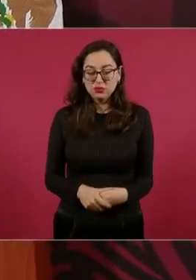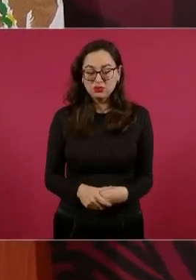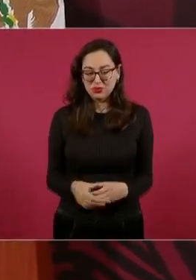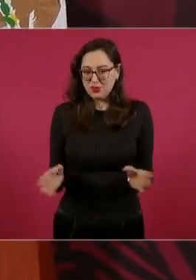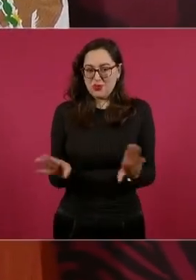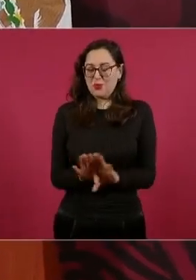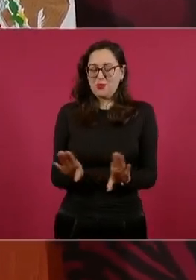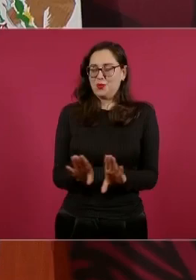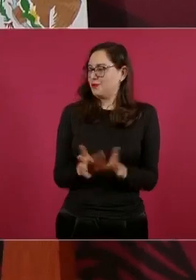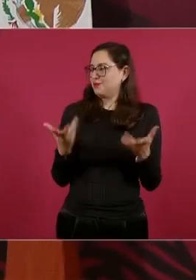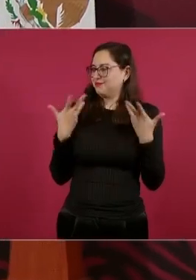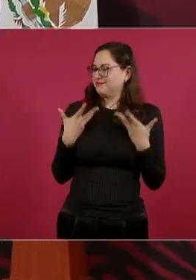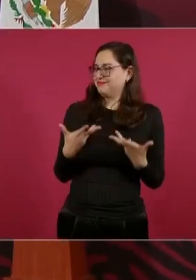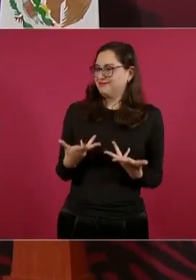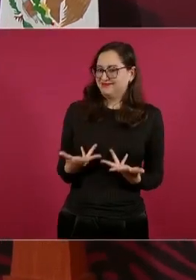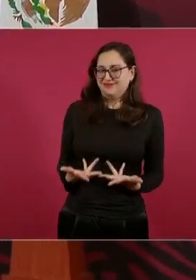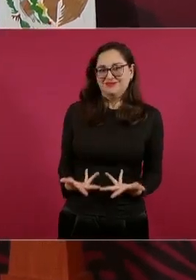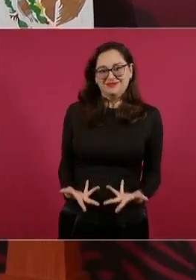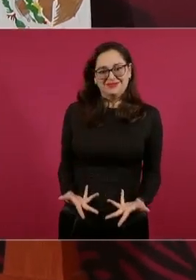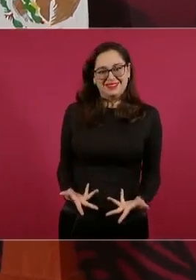¿Cómo se explica eso?